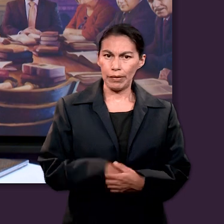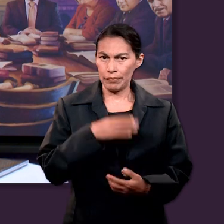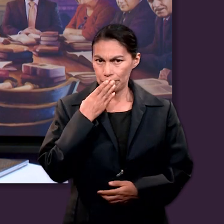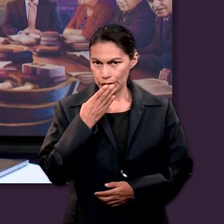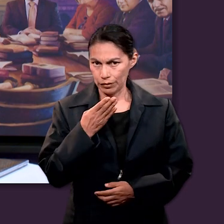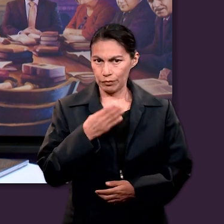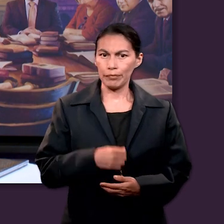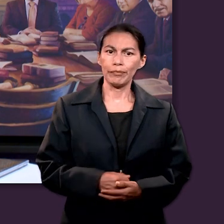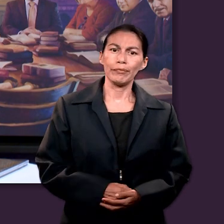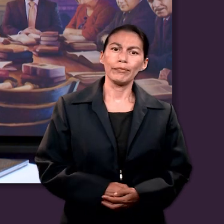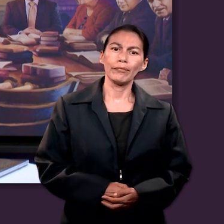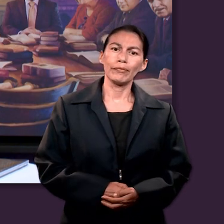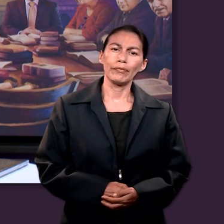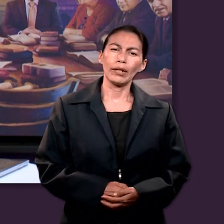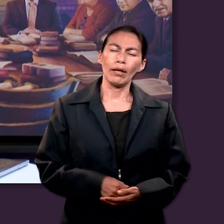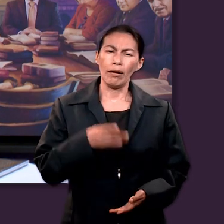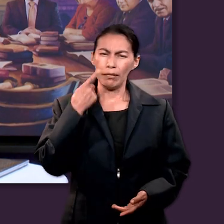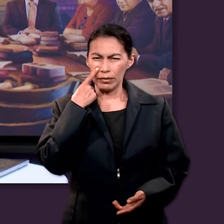Bien,